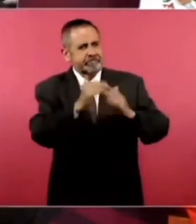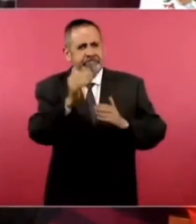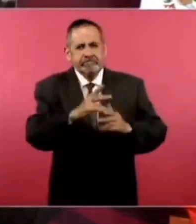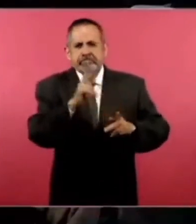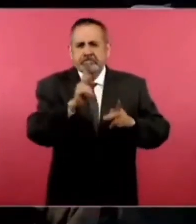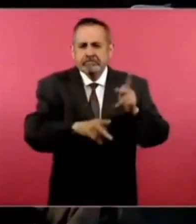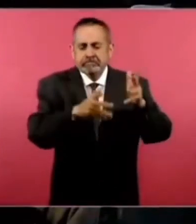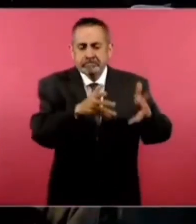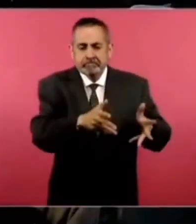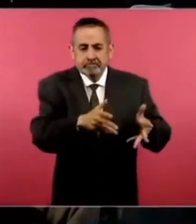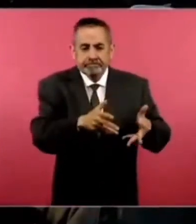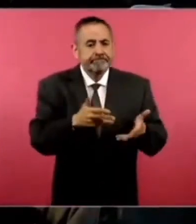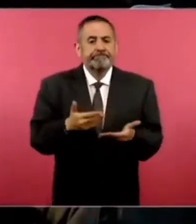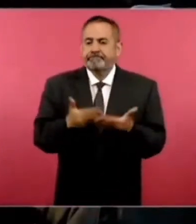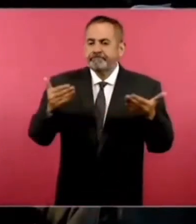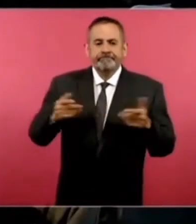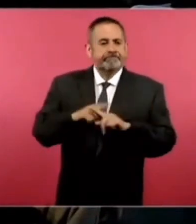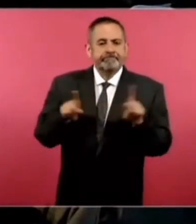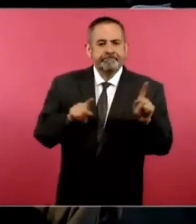Ahora no.